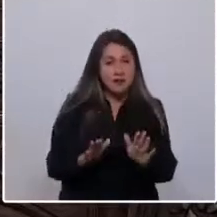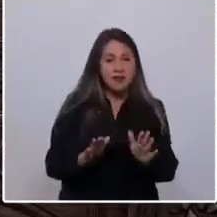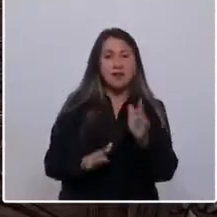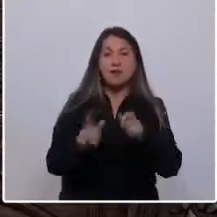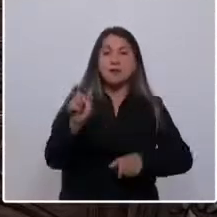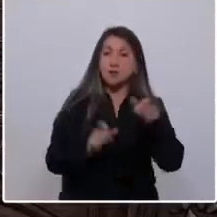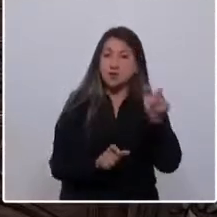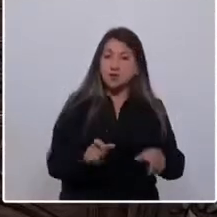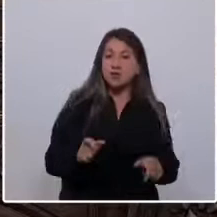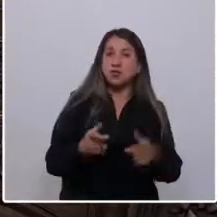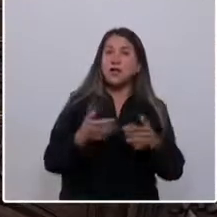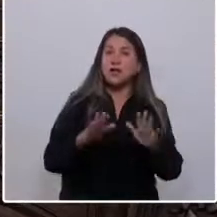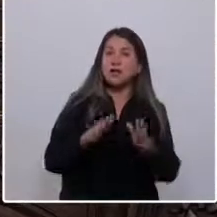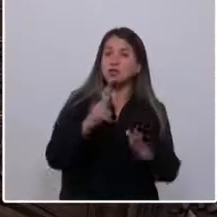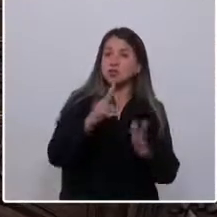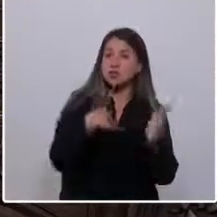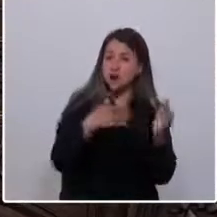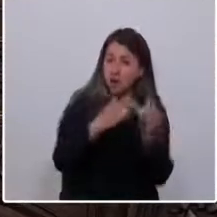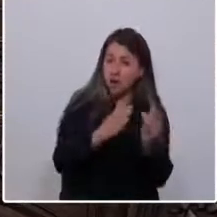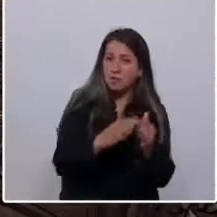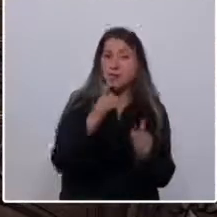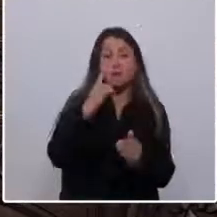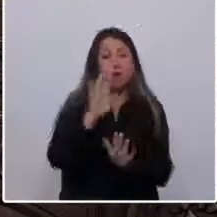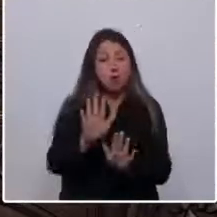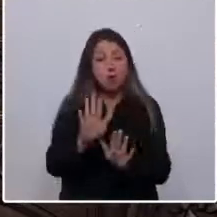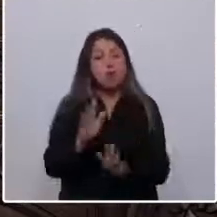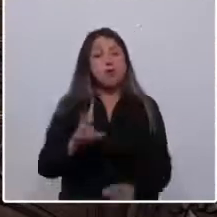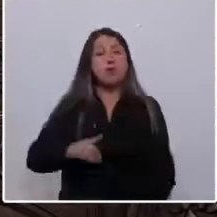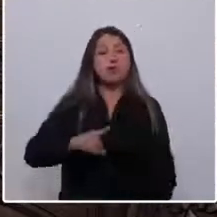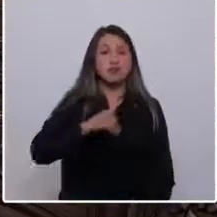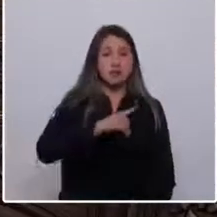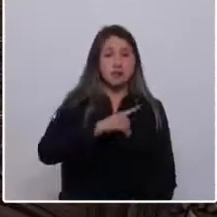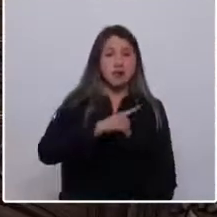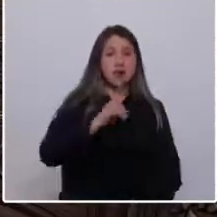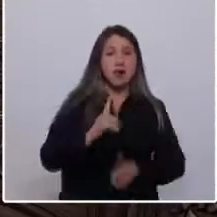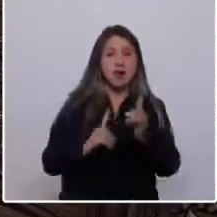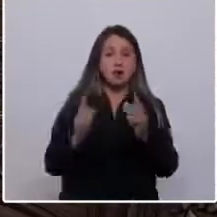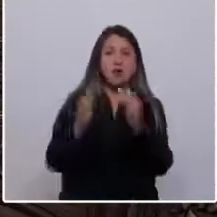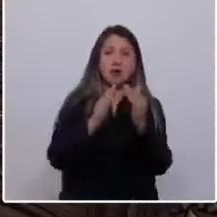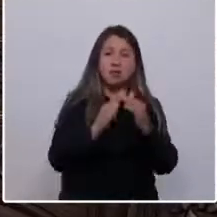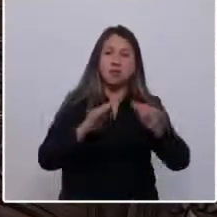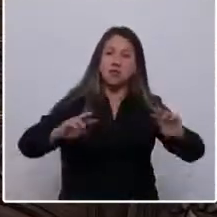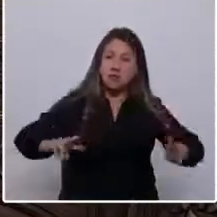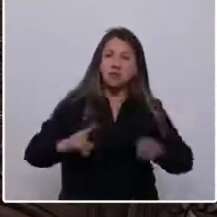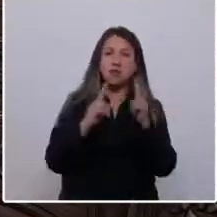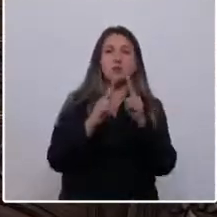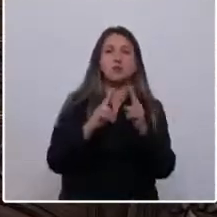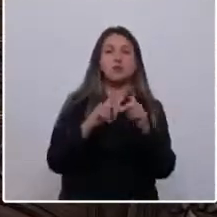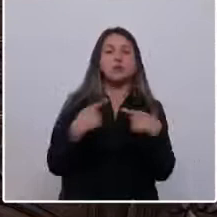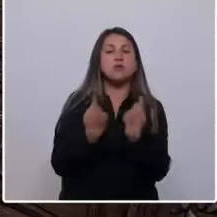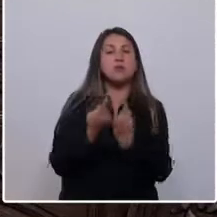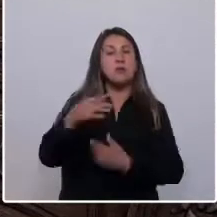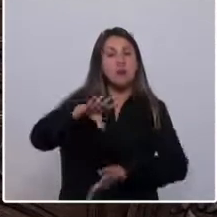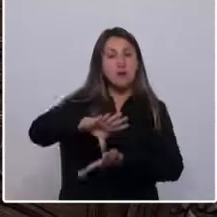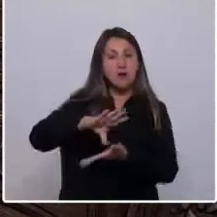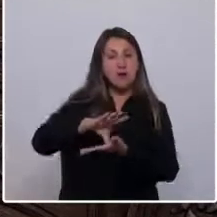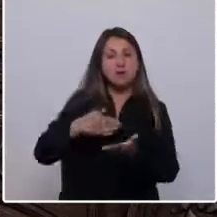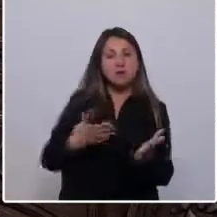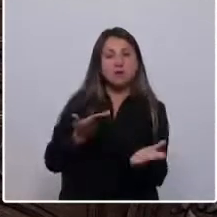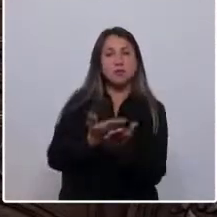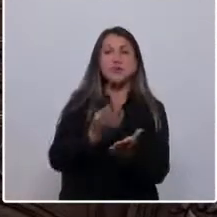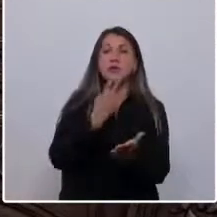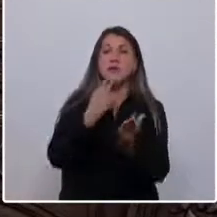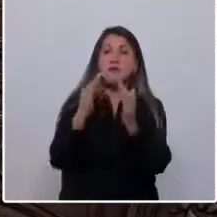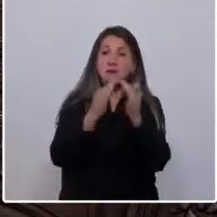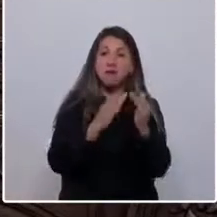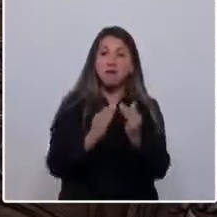personas son más libres en su hogar, pero que poca dignidad le hemos dado a algunos de los hogares que hemos construido como país. Por lo cual propondré que la vivienda